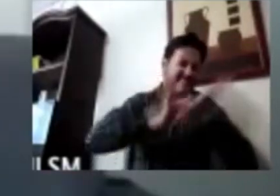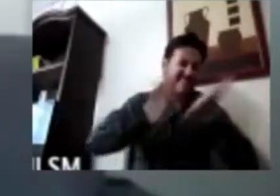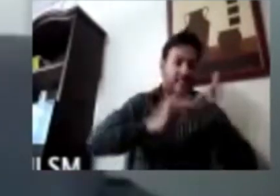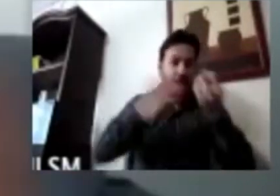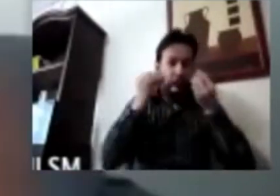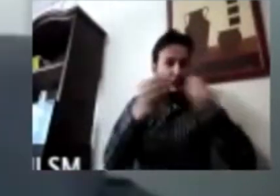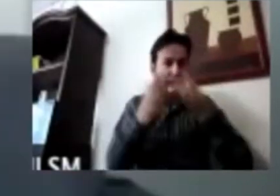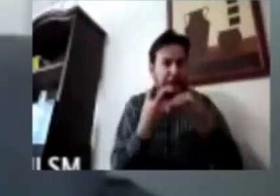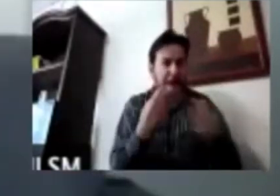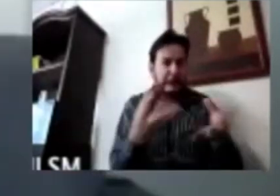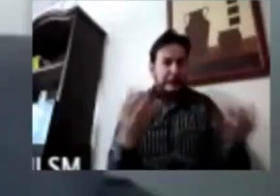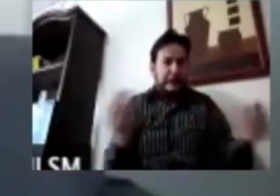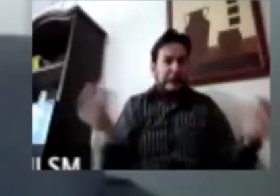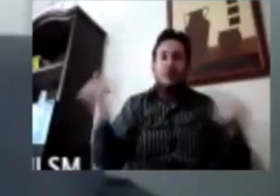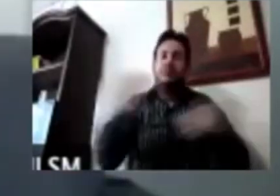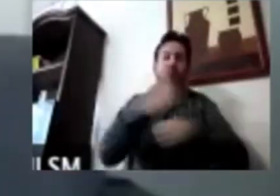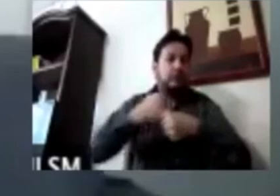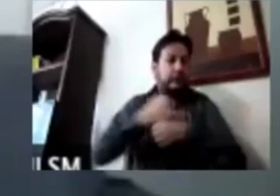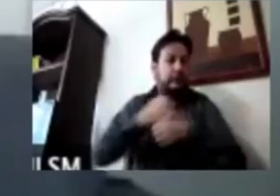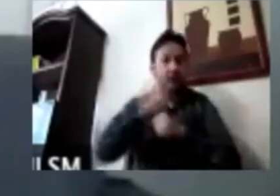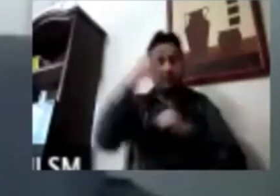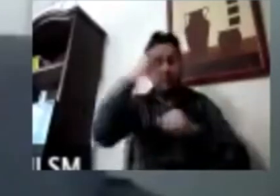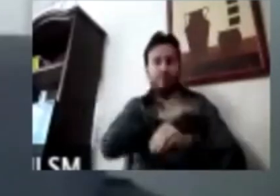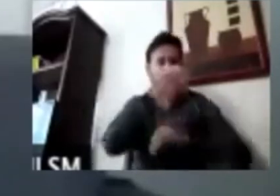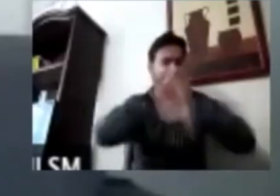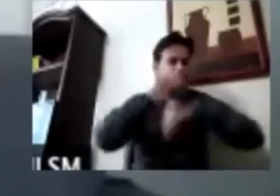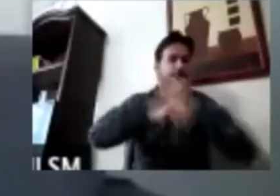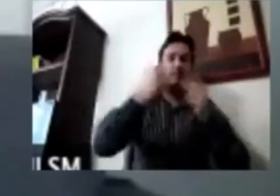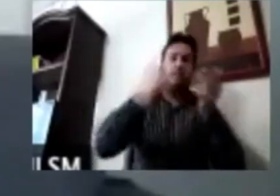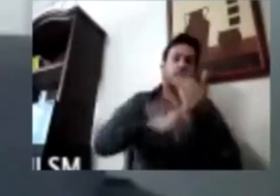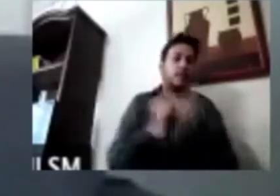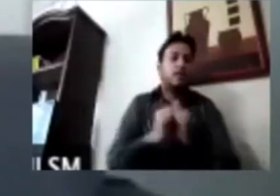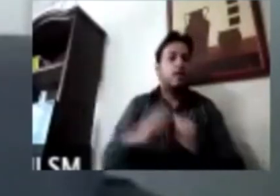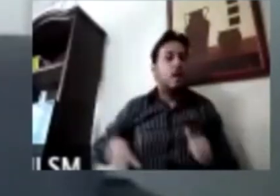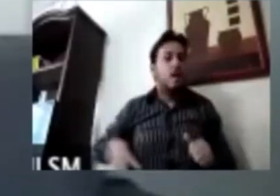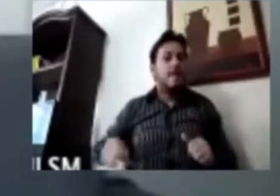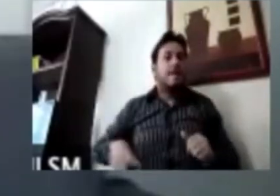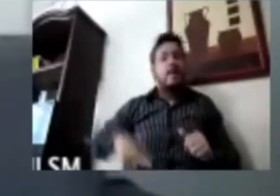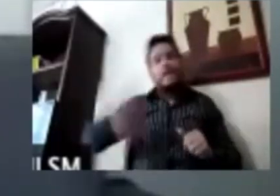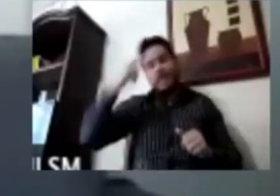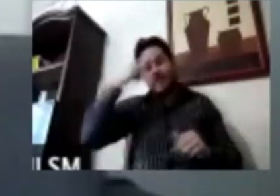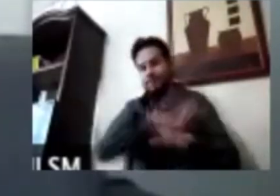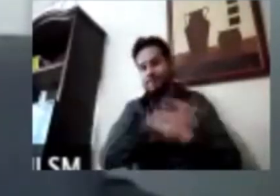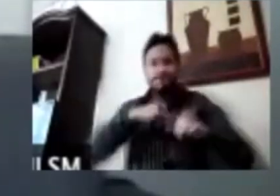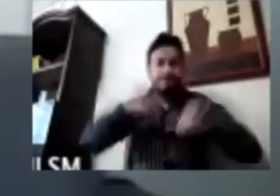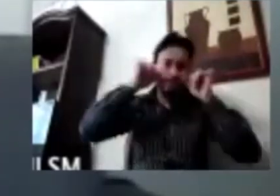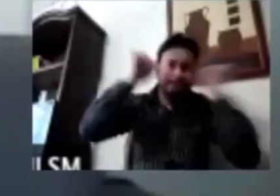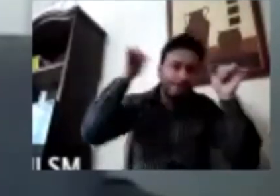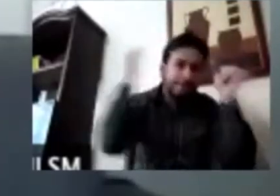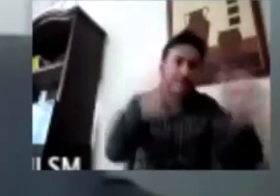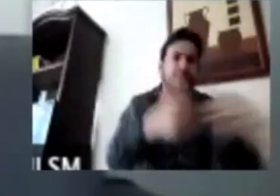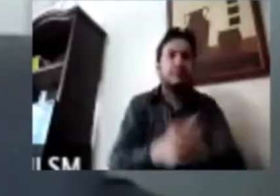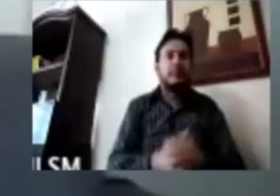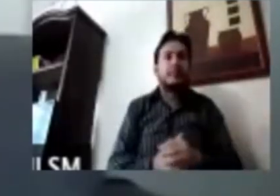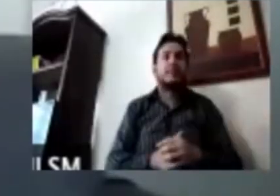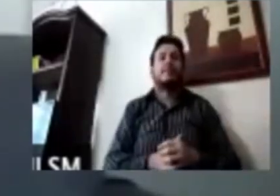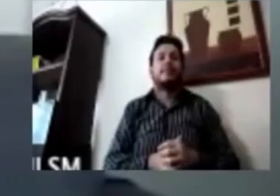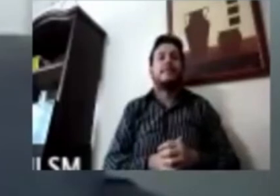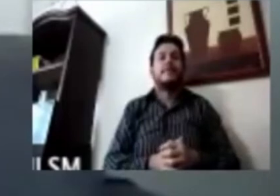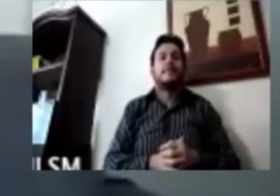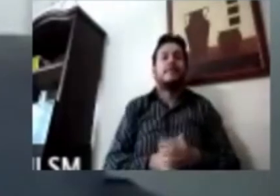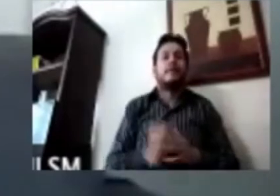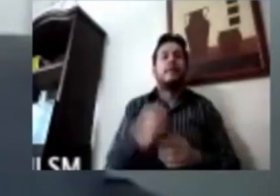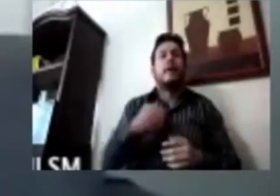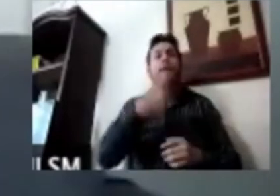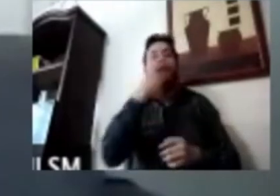eso y por supuesto ir ajustando las estrategias que el gobierno tiene que ir teniendo de la atención diferenciada. Entonces el día de hoy pues tenemos a cuatro ya